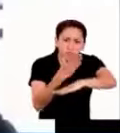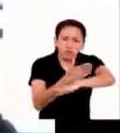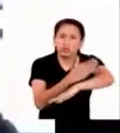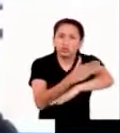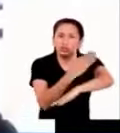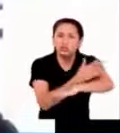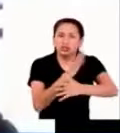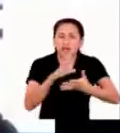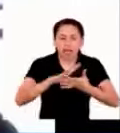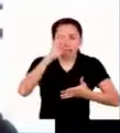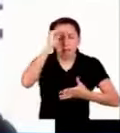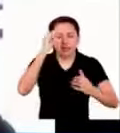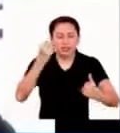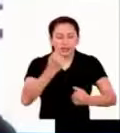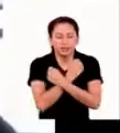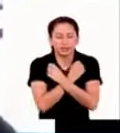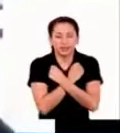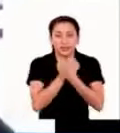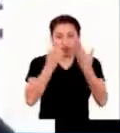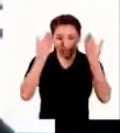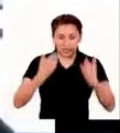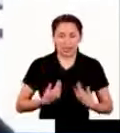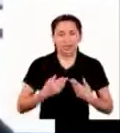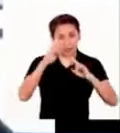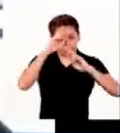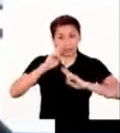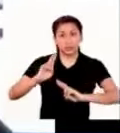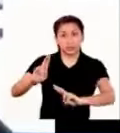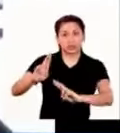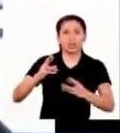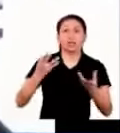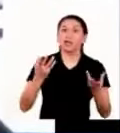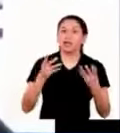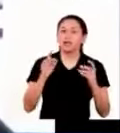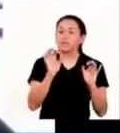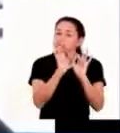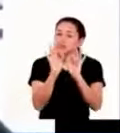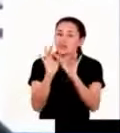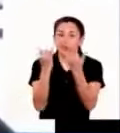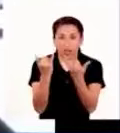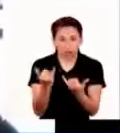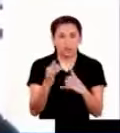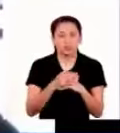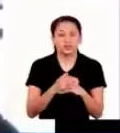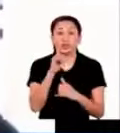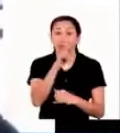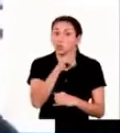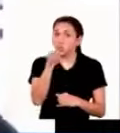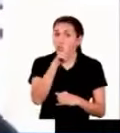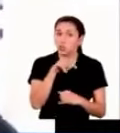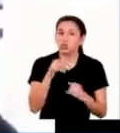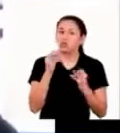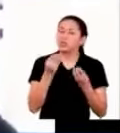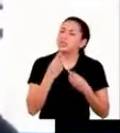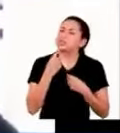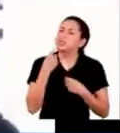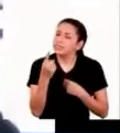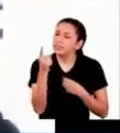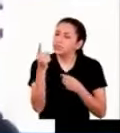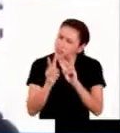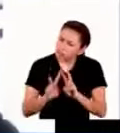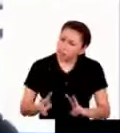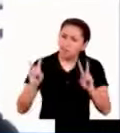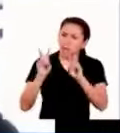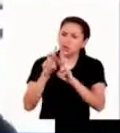aprender a quererse y respetarse tal como se encuentran en la actualidad asegurarles que son valiosos